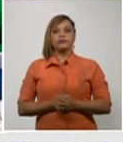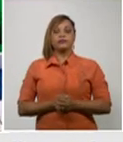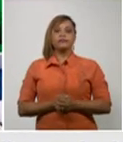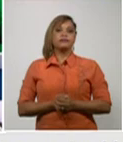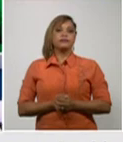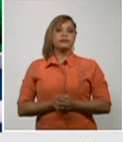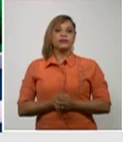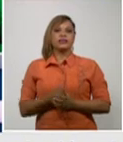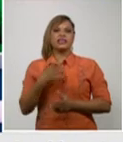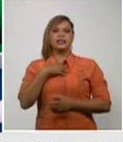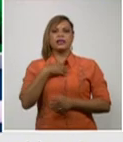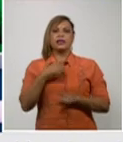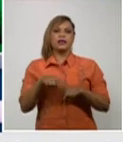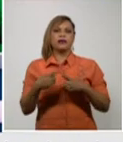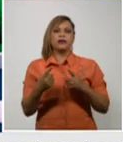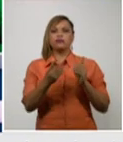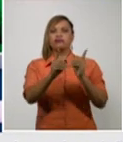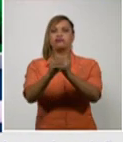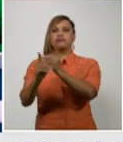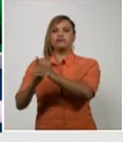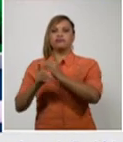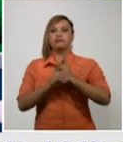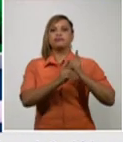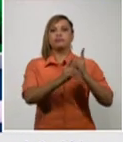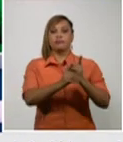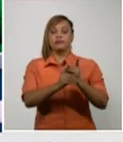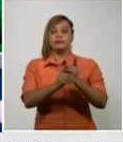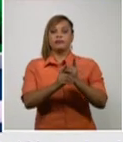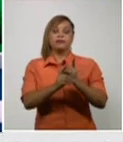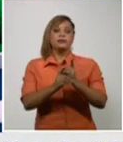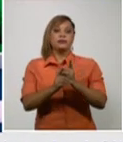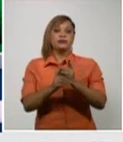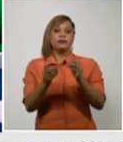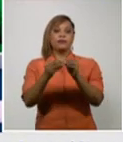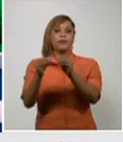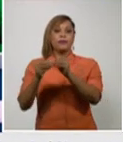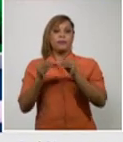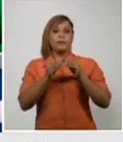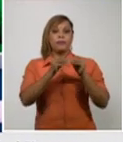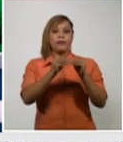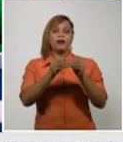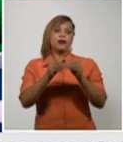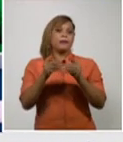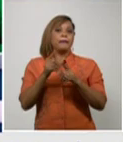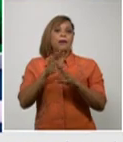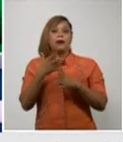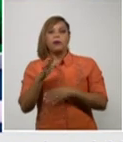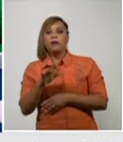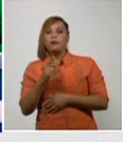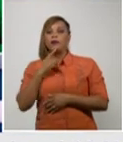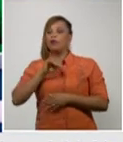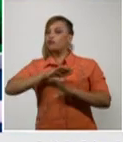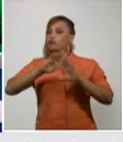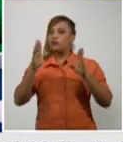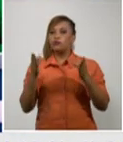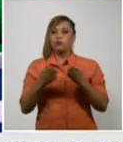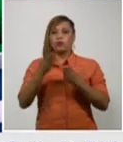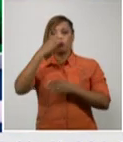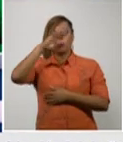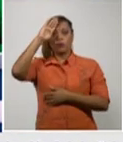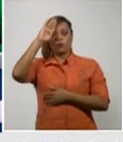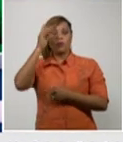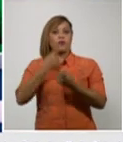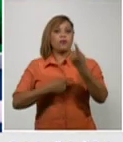con la transmisión que está establecida en prácticamente todo nuestro país aunque indiscutiblemente